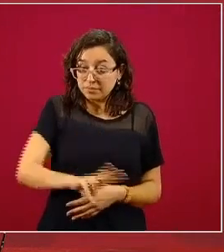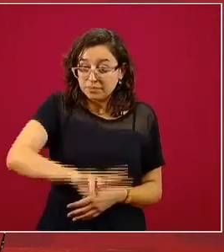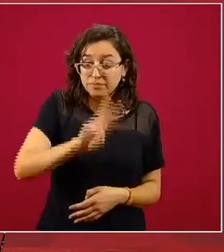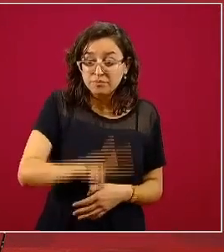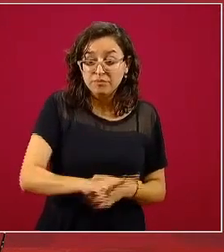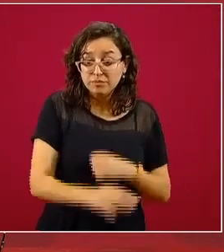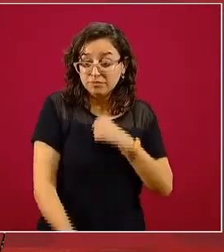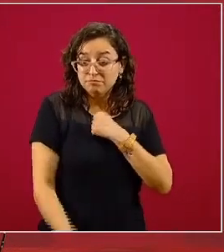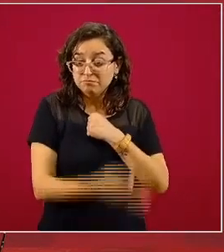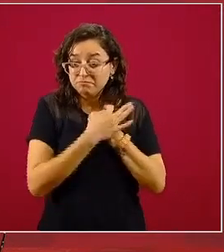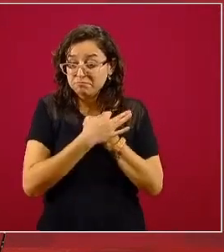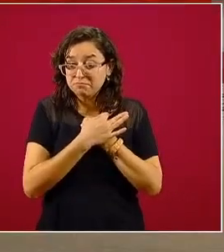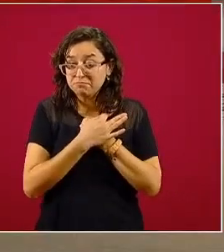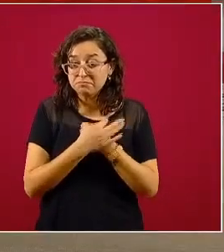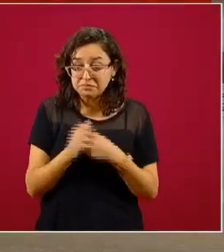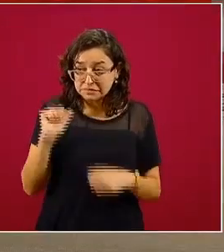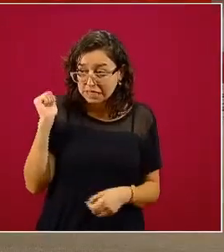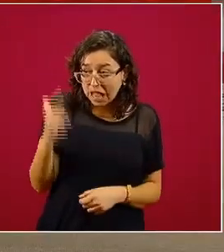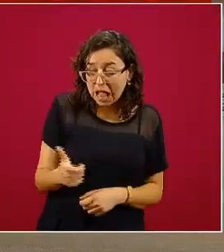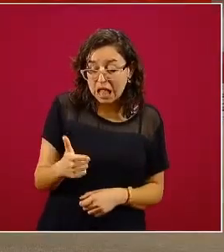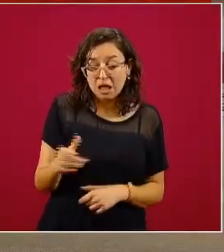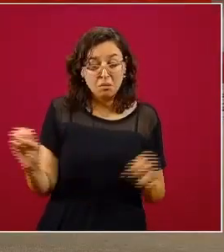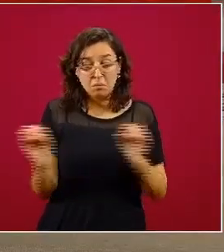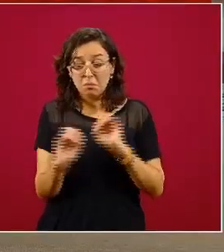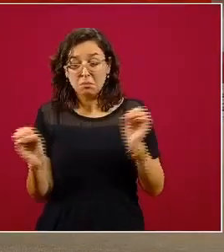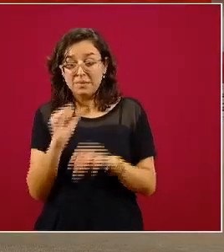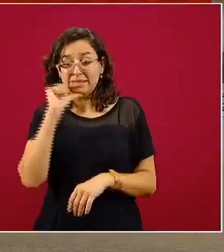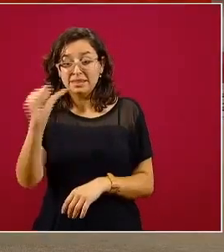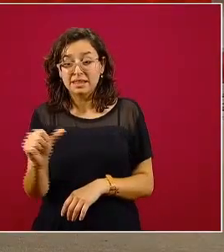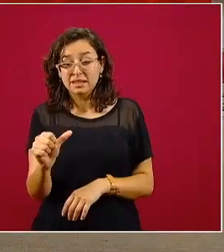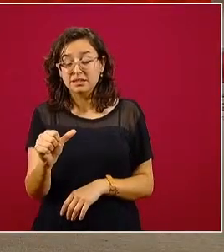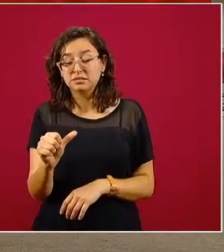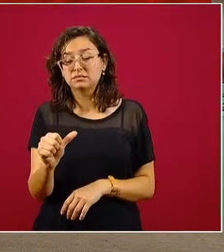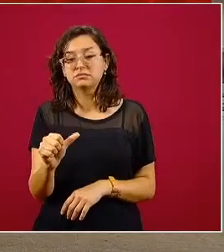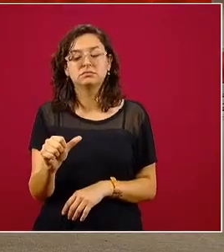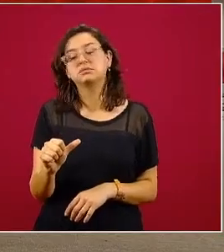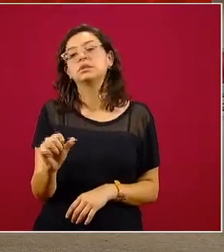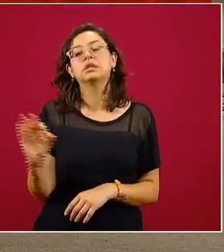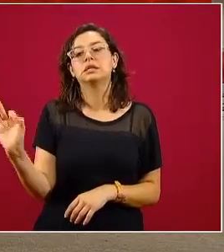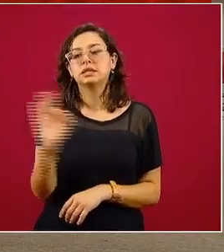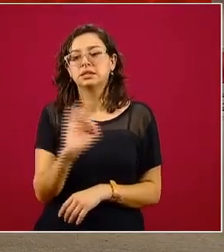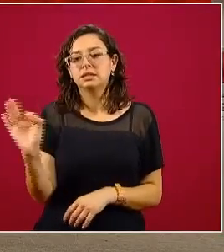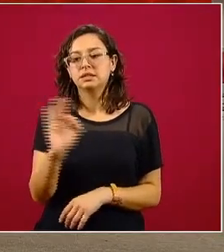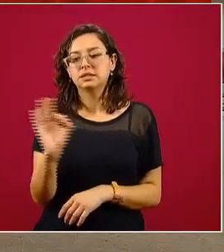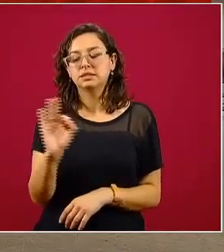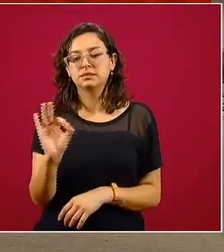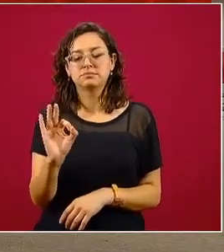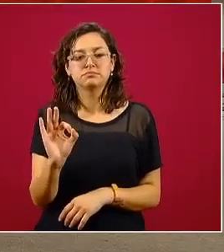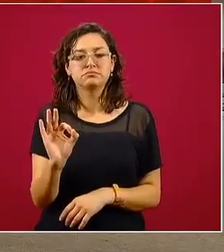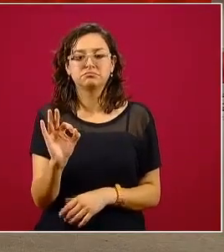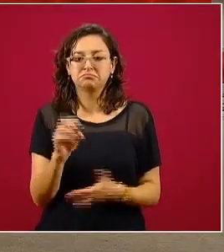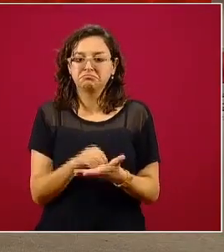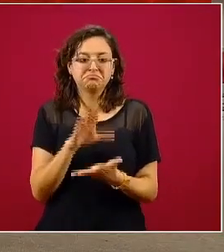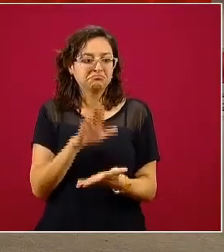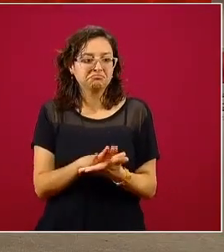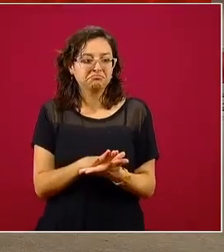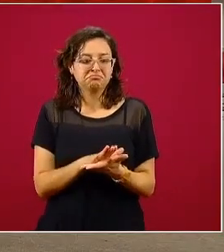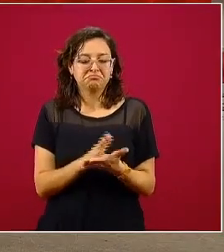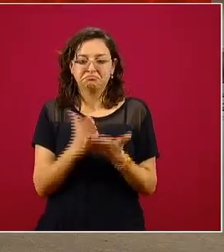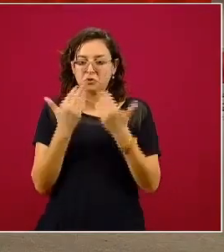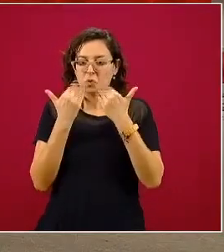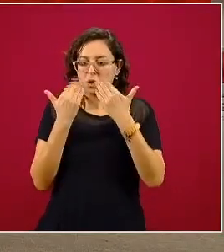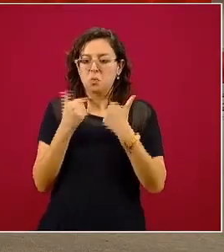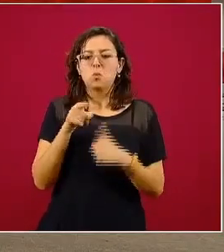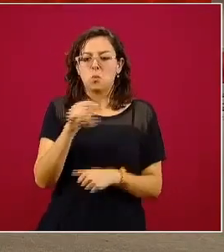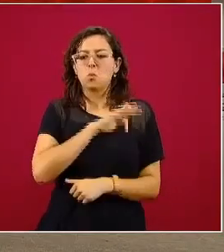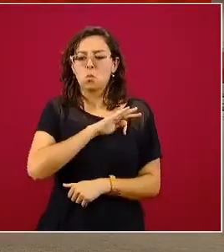de eficacia respecto a COVID y que pudiera ser que no tiene un registro sanitario, lo